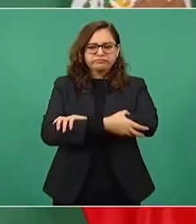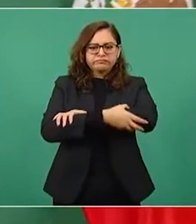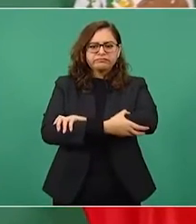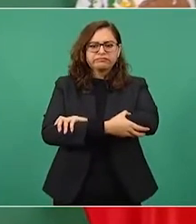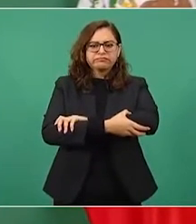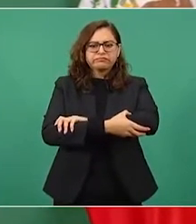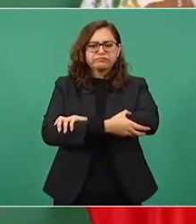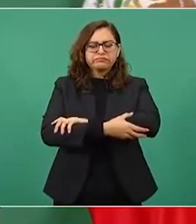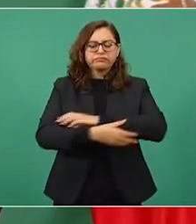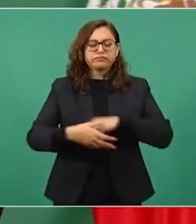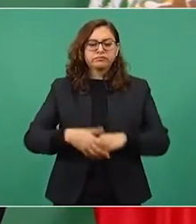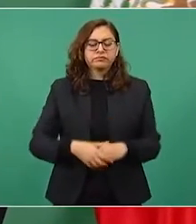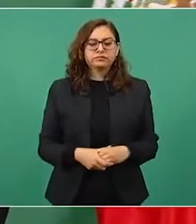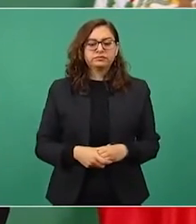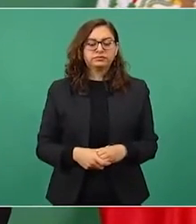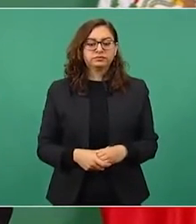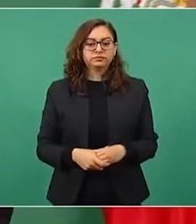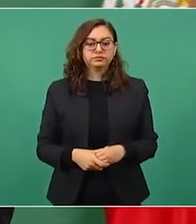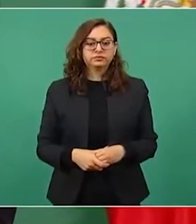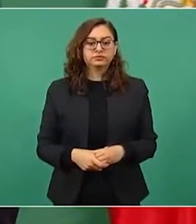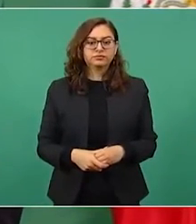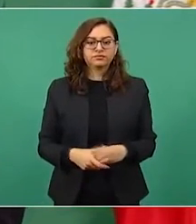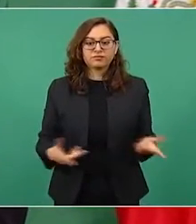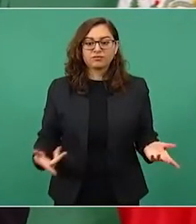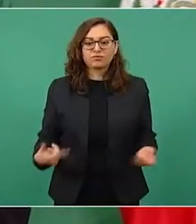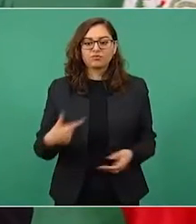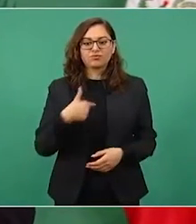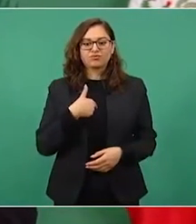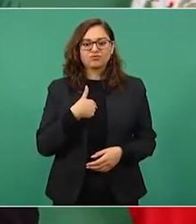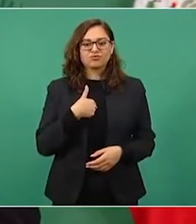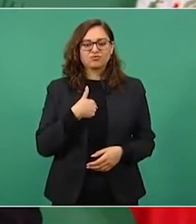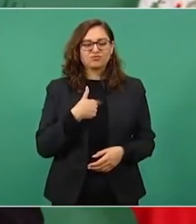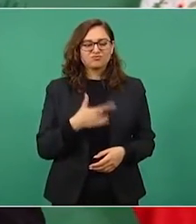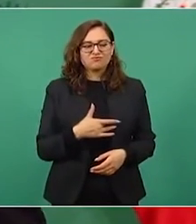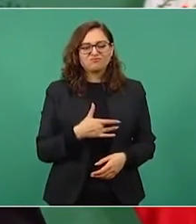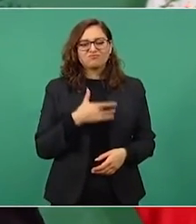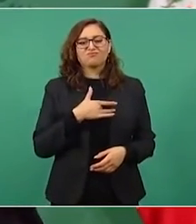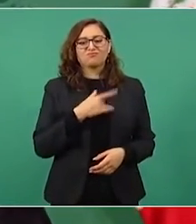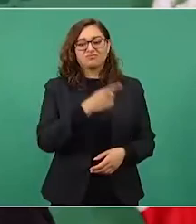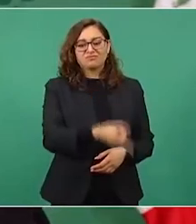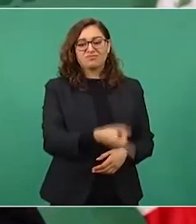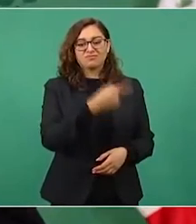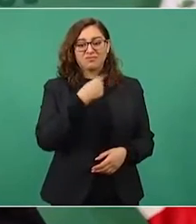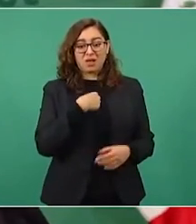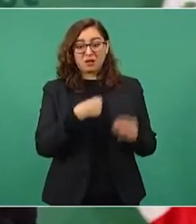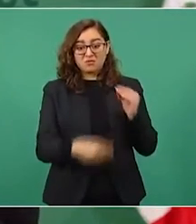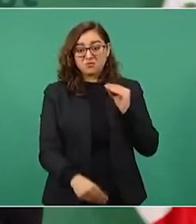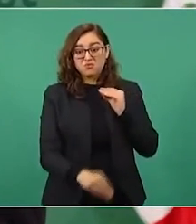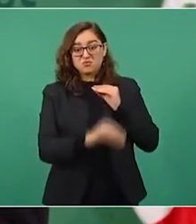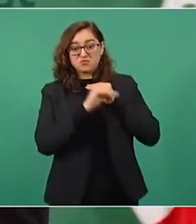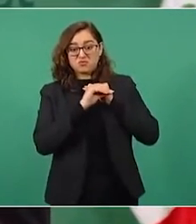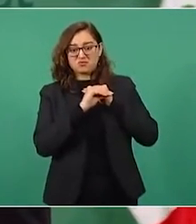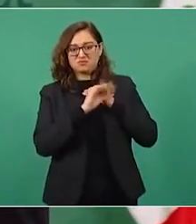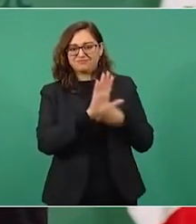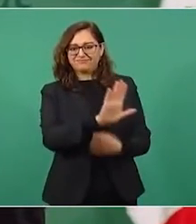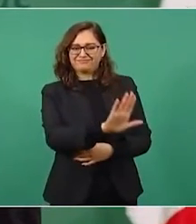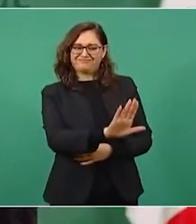Yo desde entonces lo sentí falso, entonces me quiso besar y dije no,